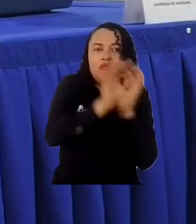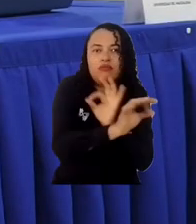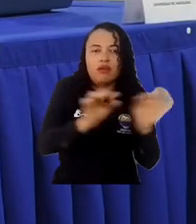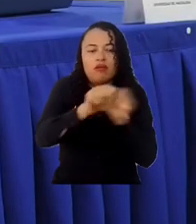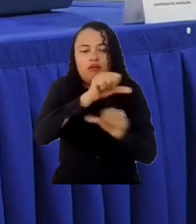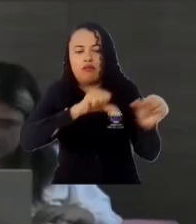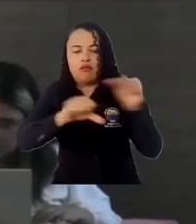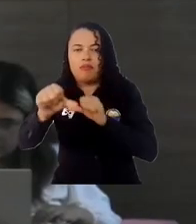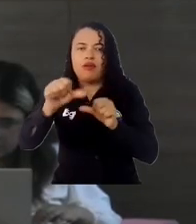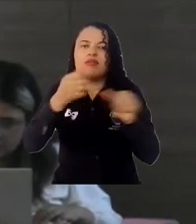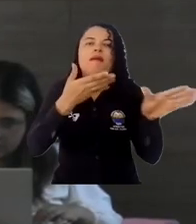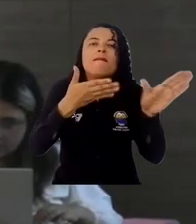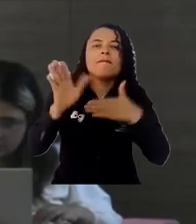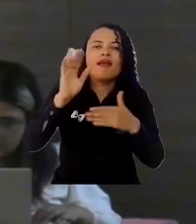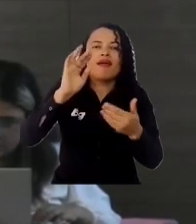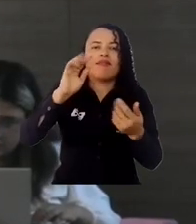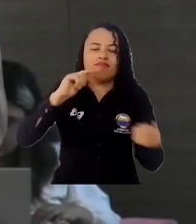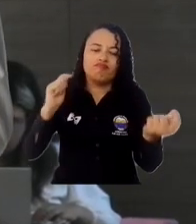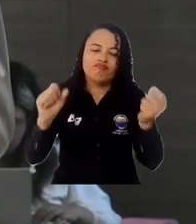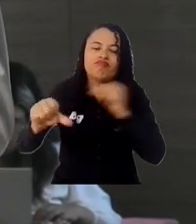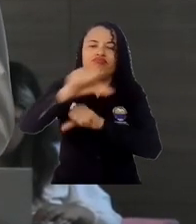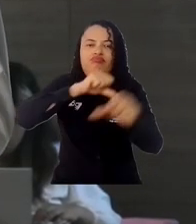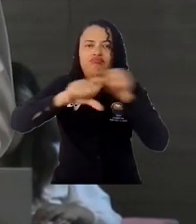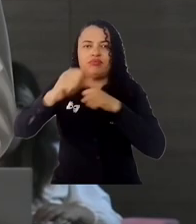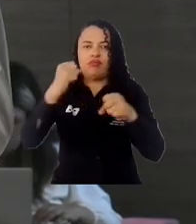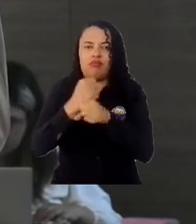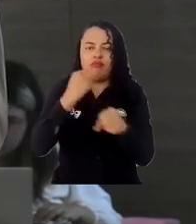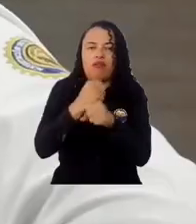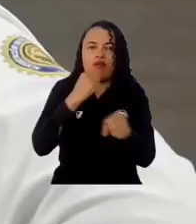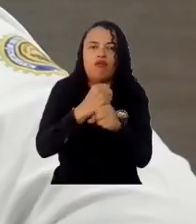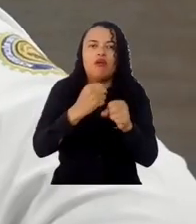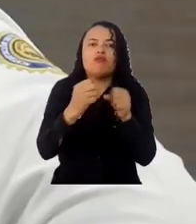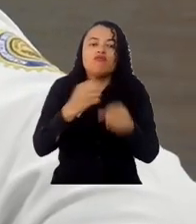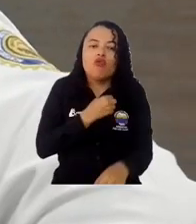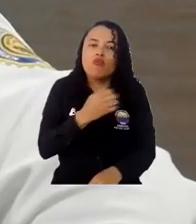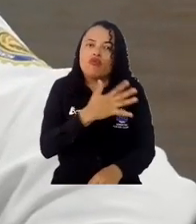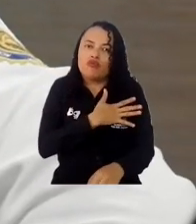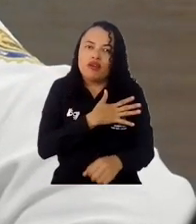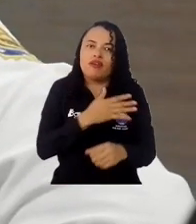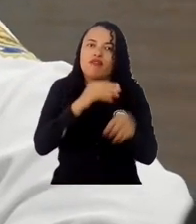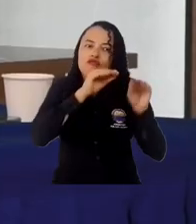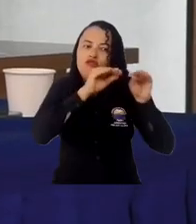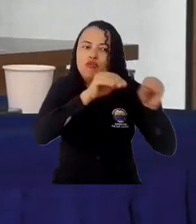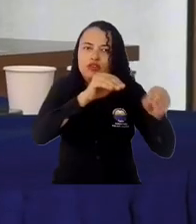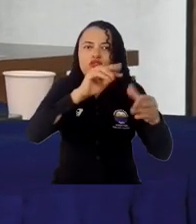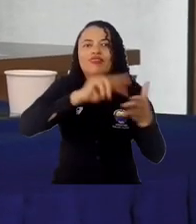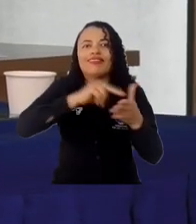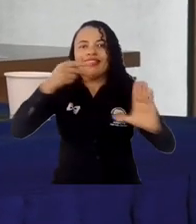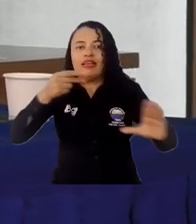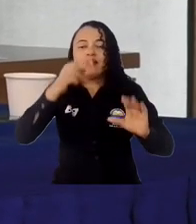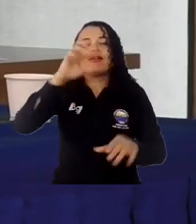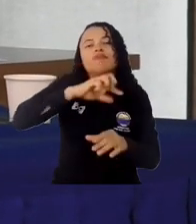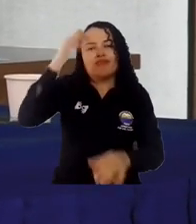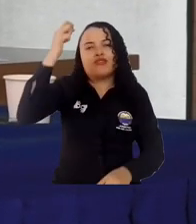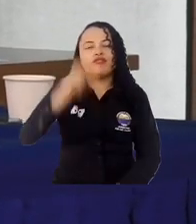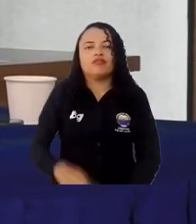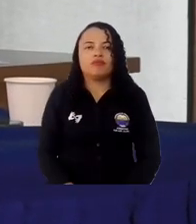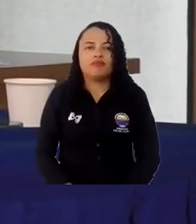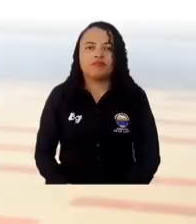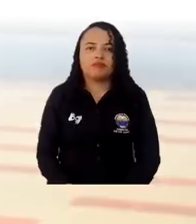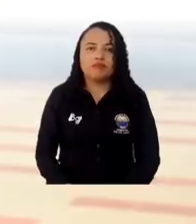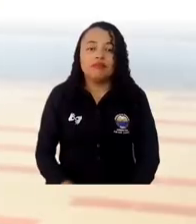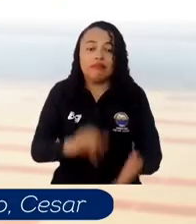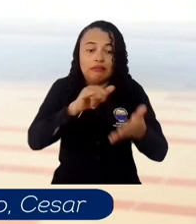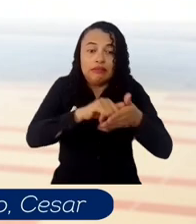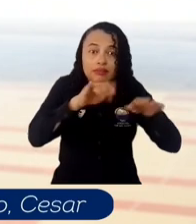minería de carbón un plan de reconversión laboral con oportunidades de educación y formación técnica y profesional. Y esta mesa nos